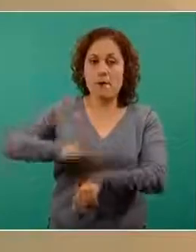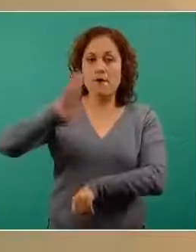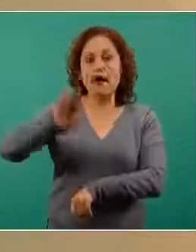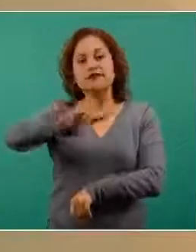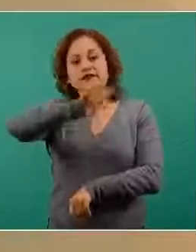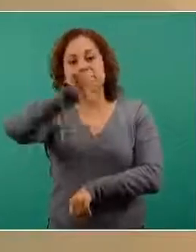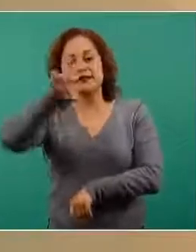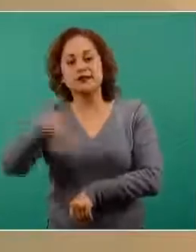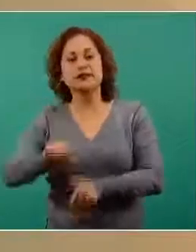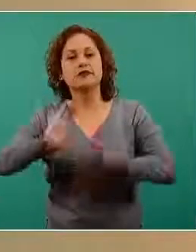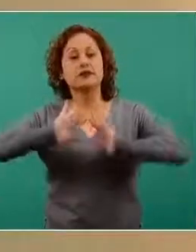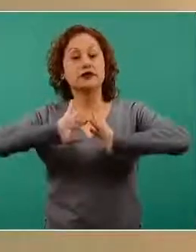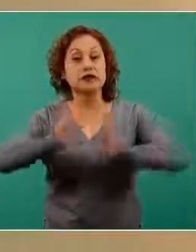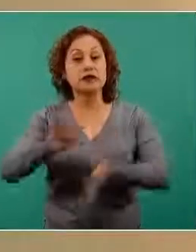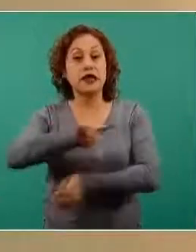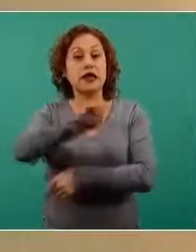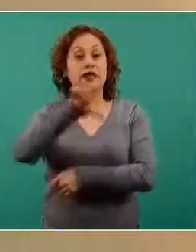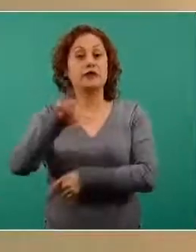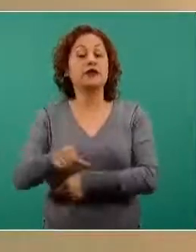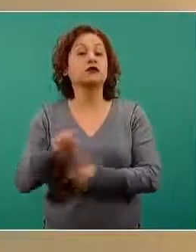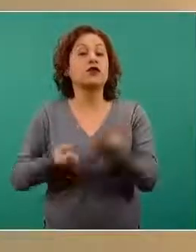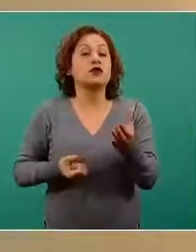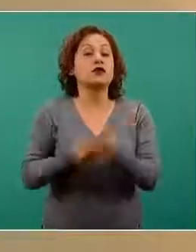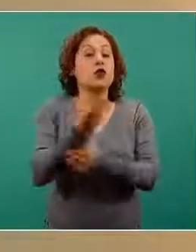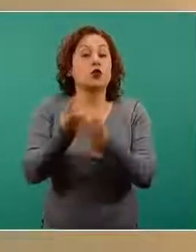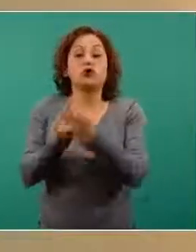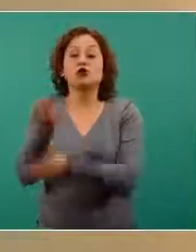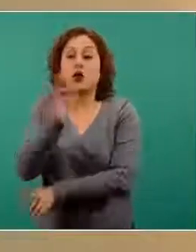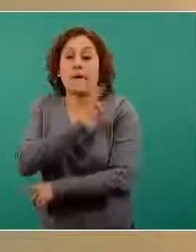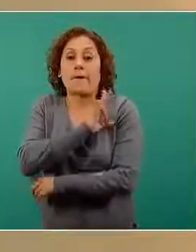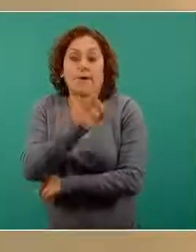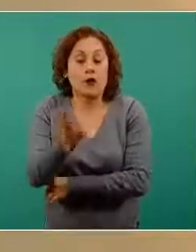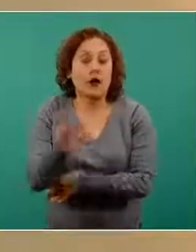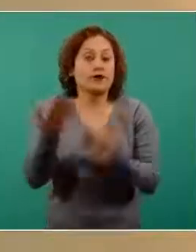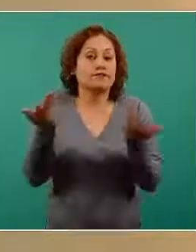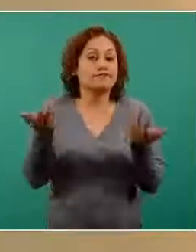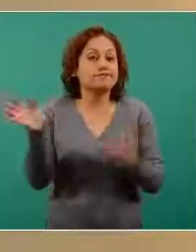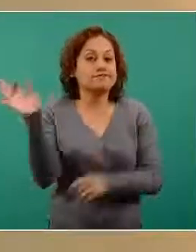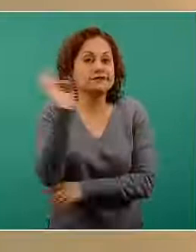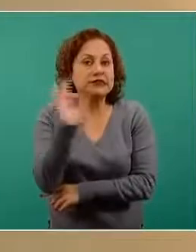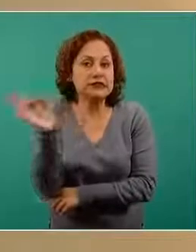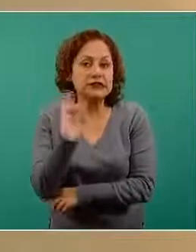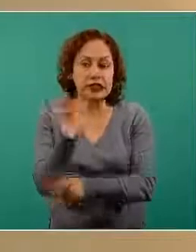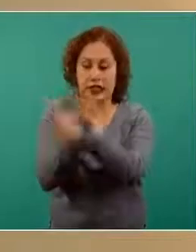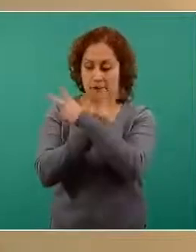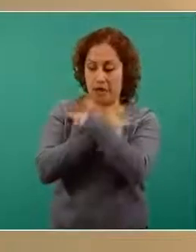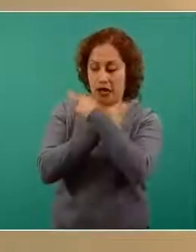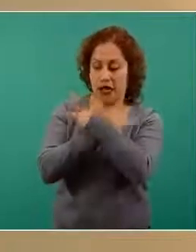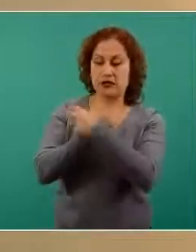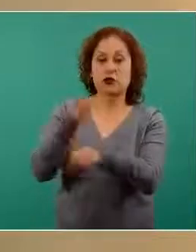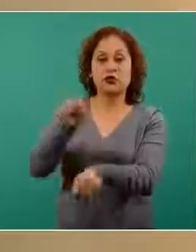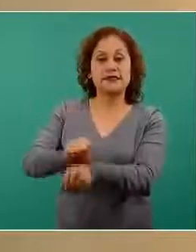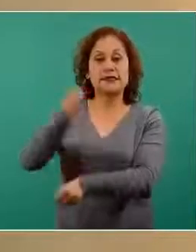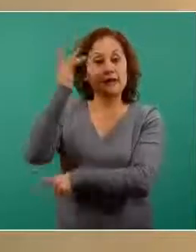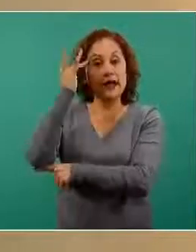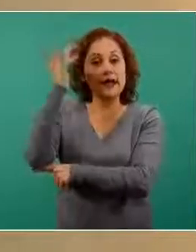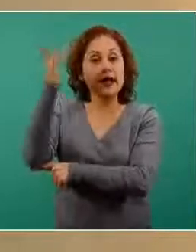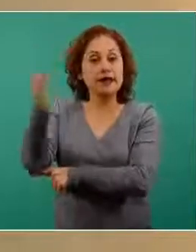reapertura social o las vacaciones de primavera o Semana Santa no representen un